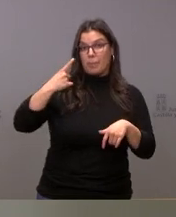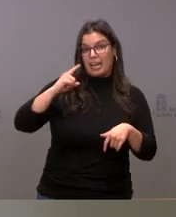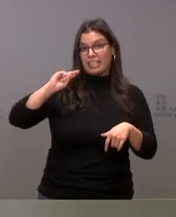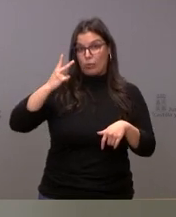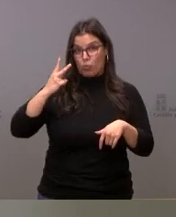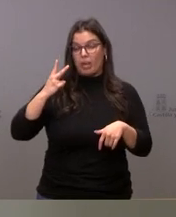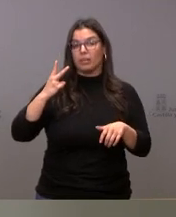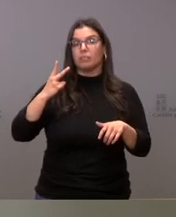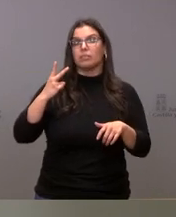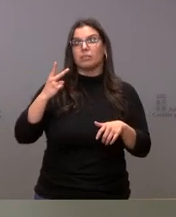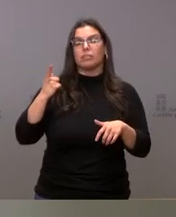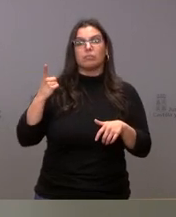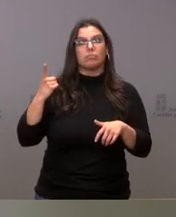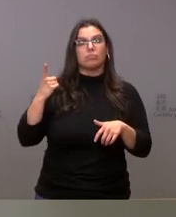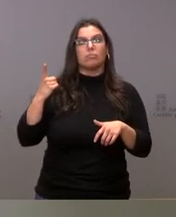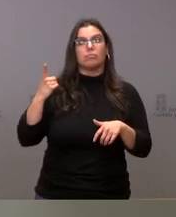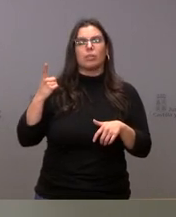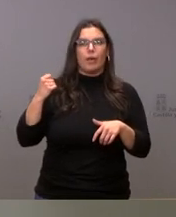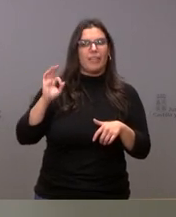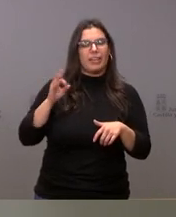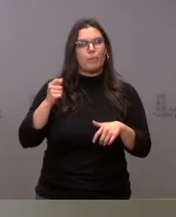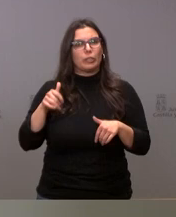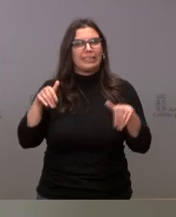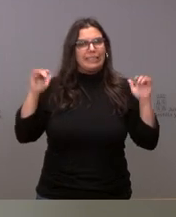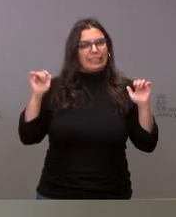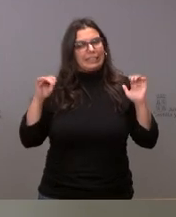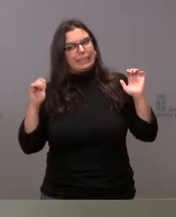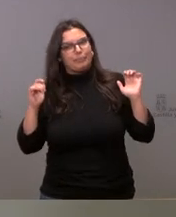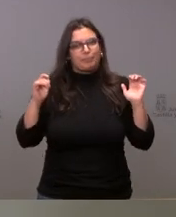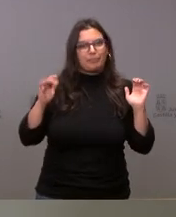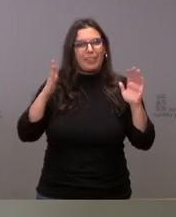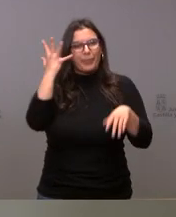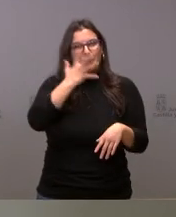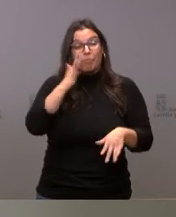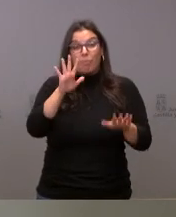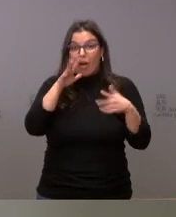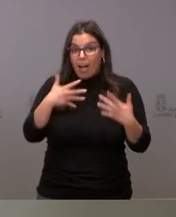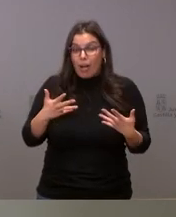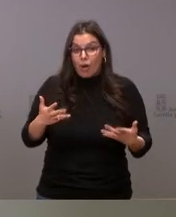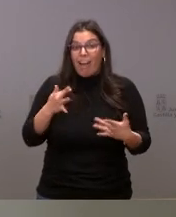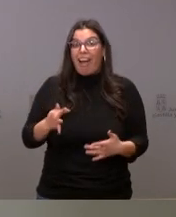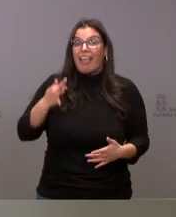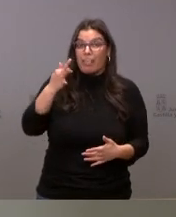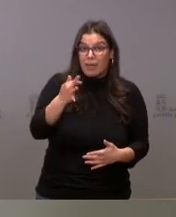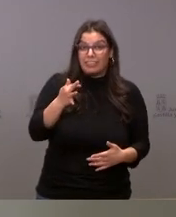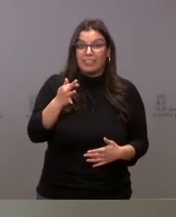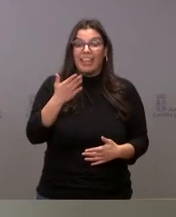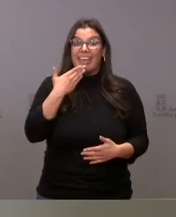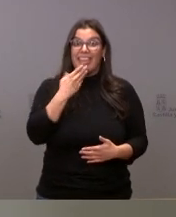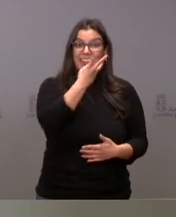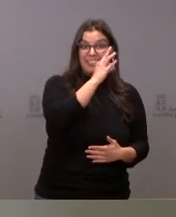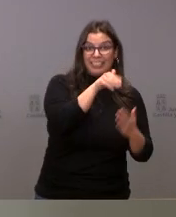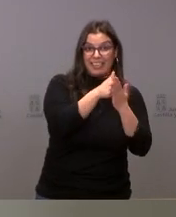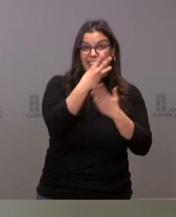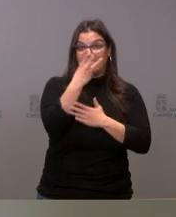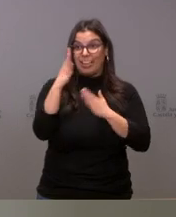pues también fue reticente pero es que además en este caso se da cuenta de que muchos de ellos hay muchas